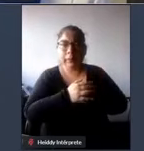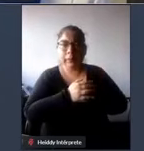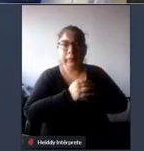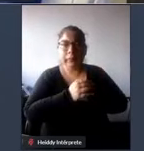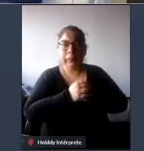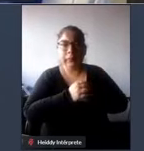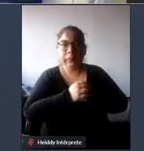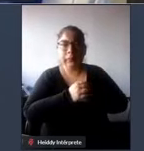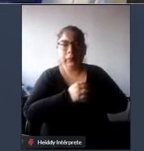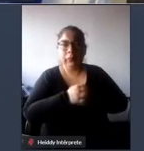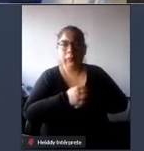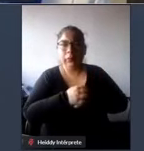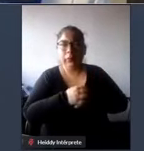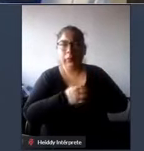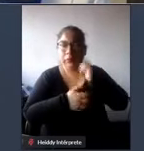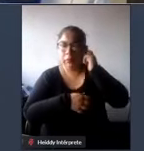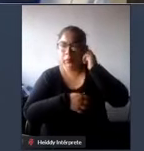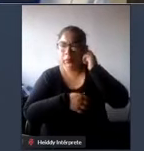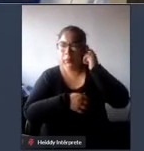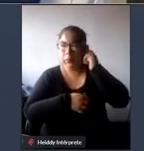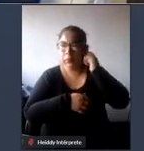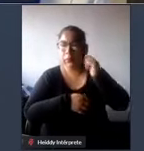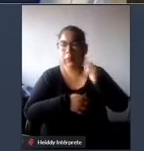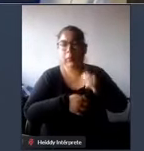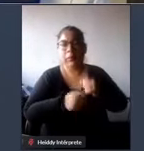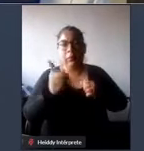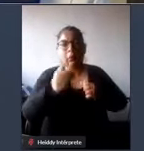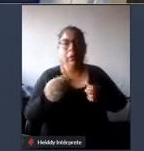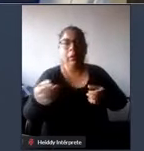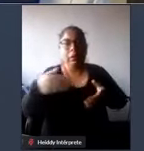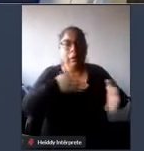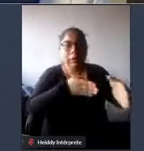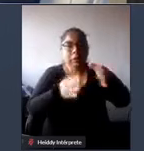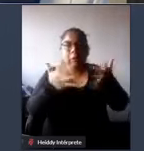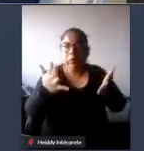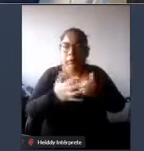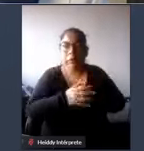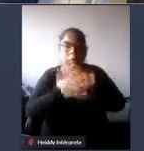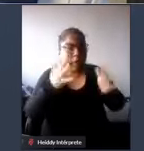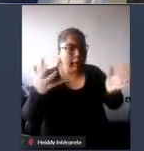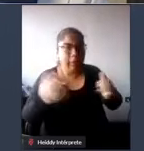tipo de accesibilidad de nada